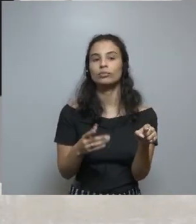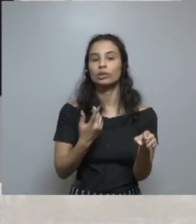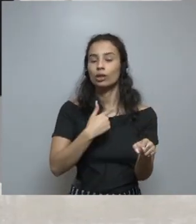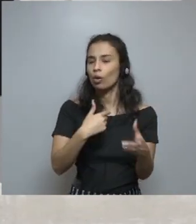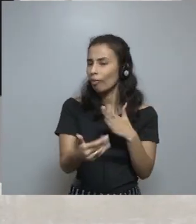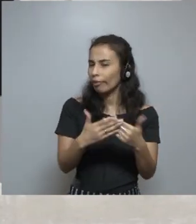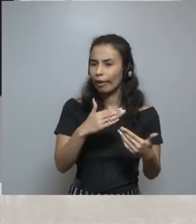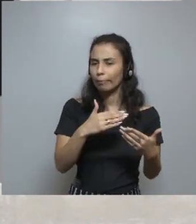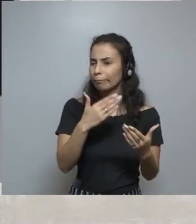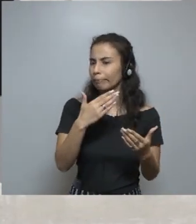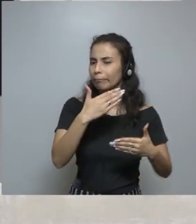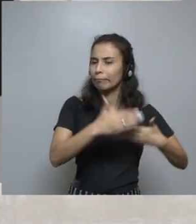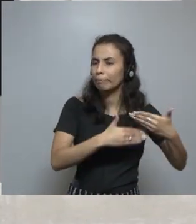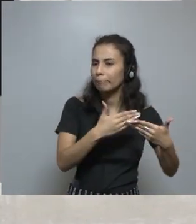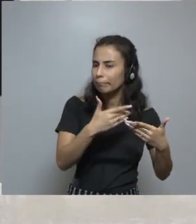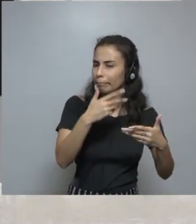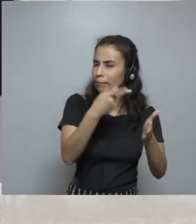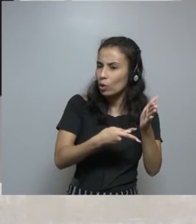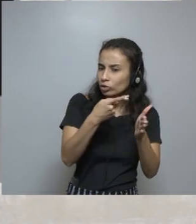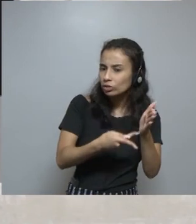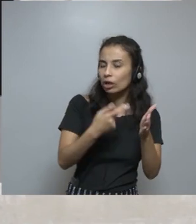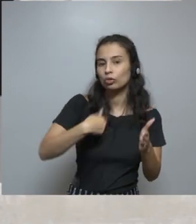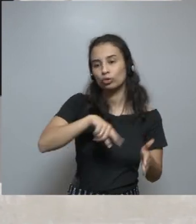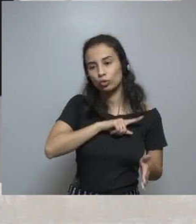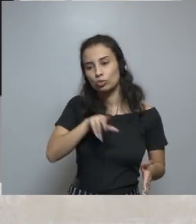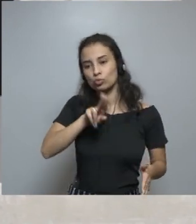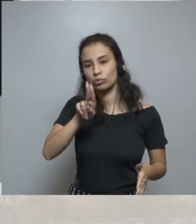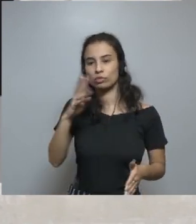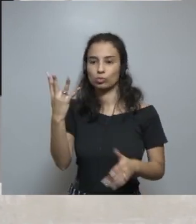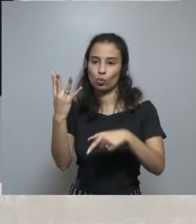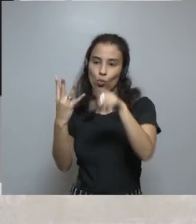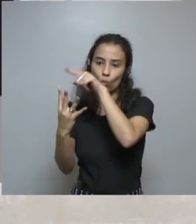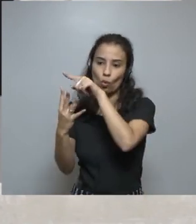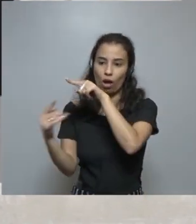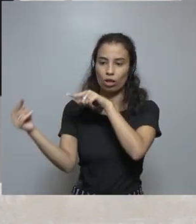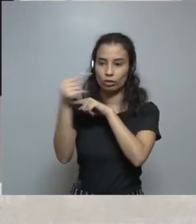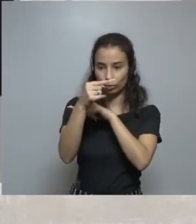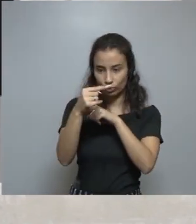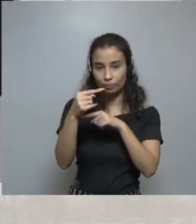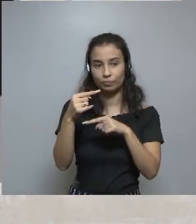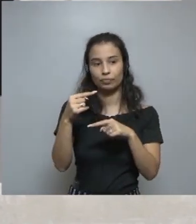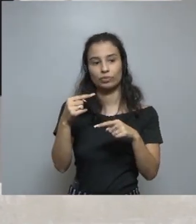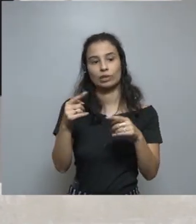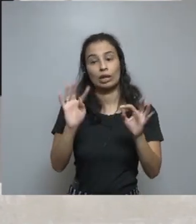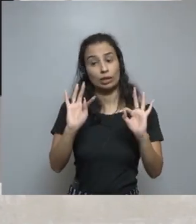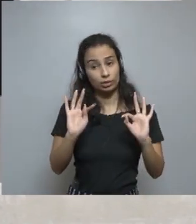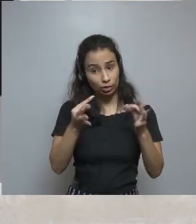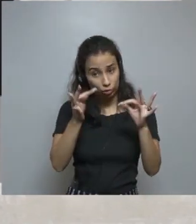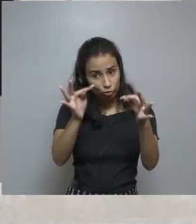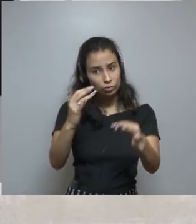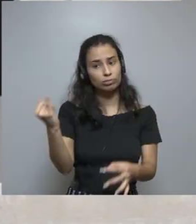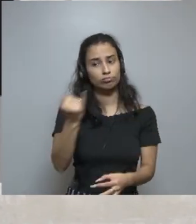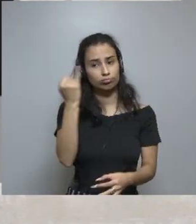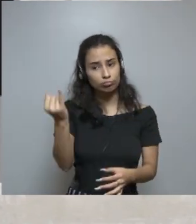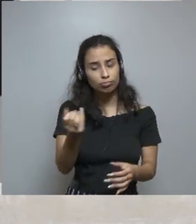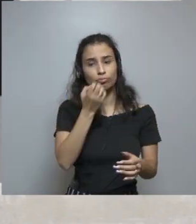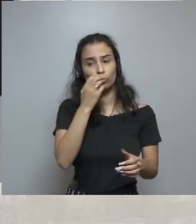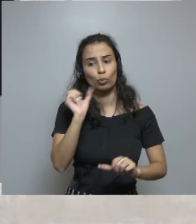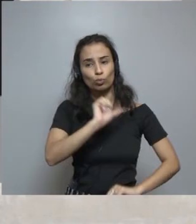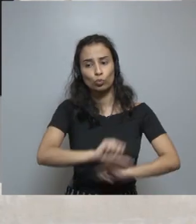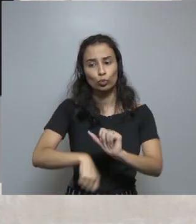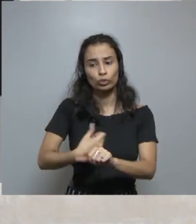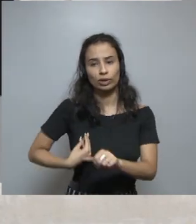Siempre queremos utilizar estos cuatro pilares. Tecnología, que tiene un papel importante para cambiar la vida de las